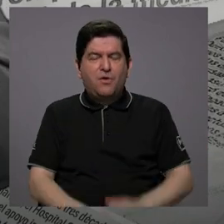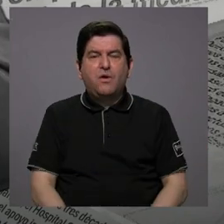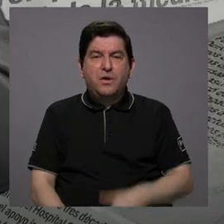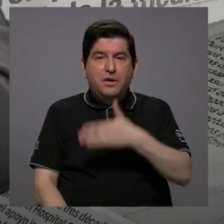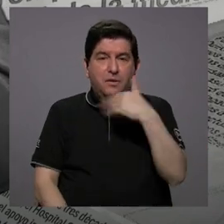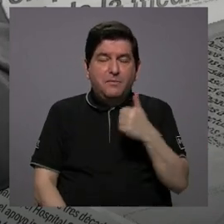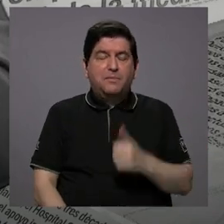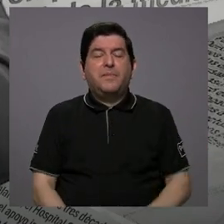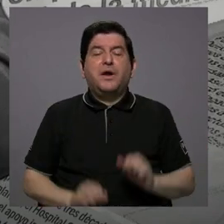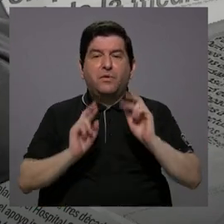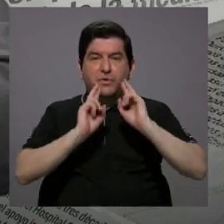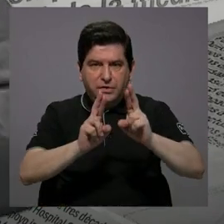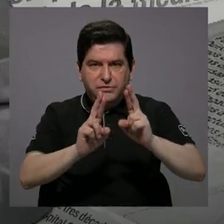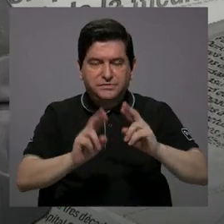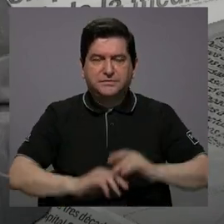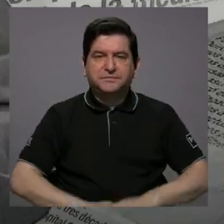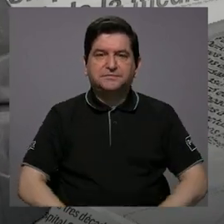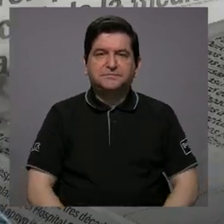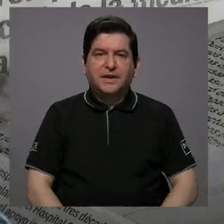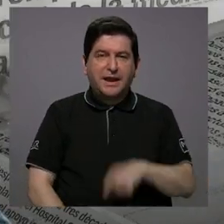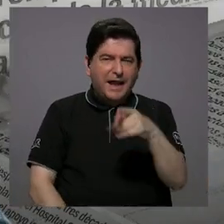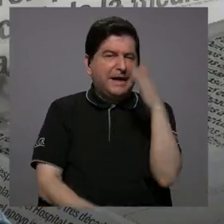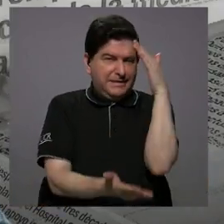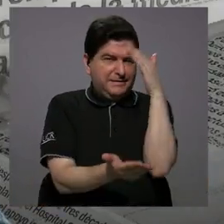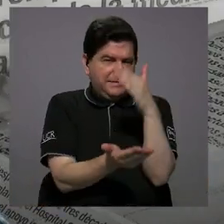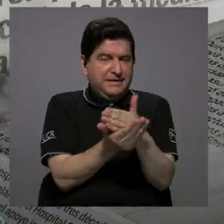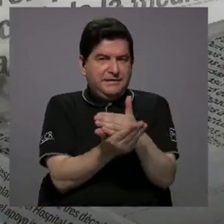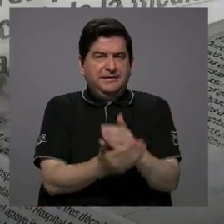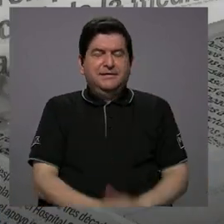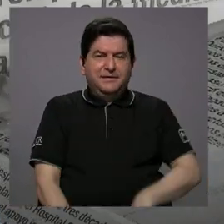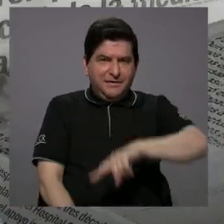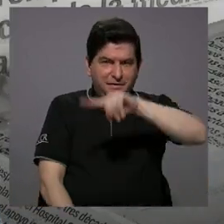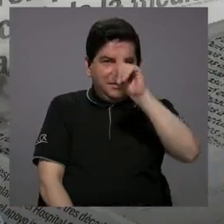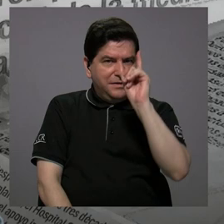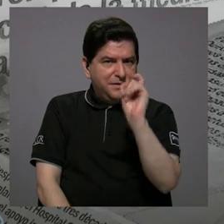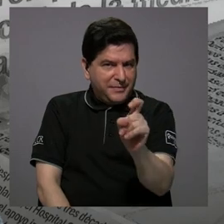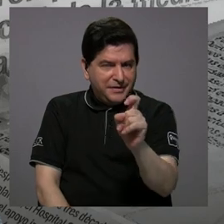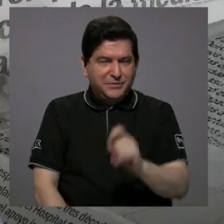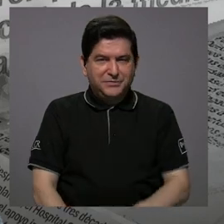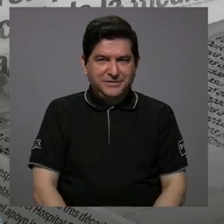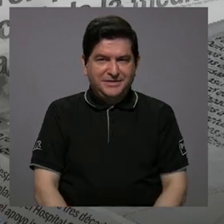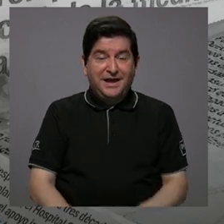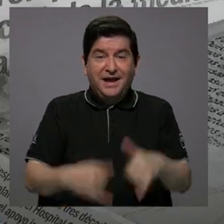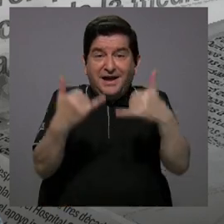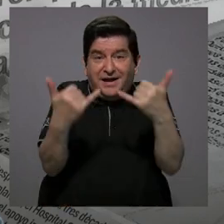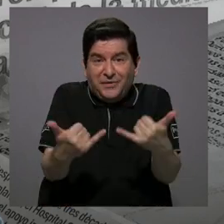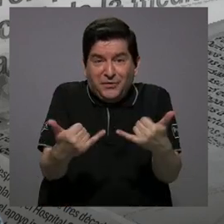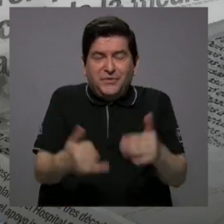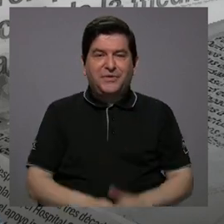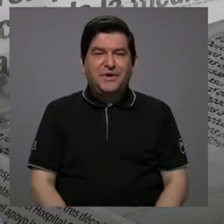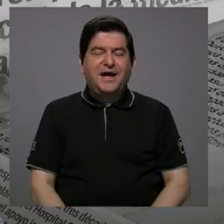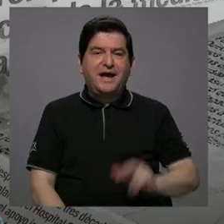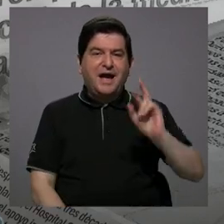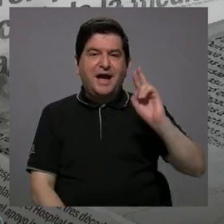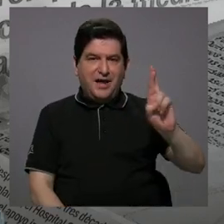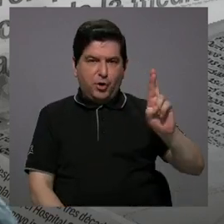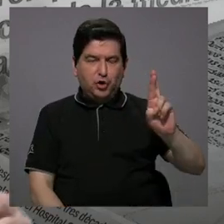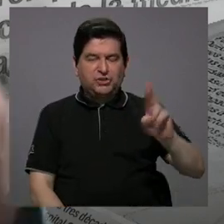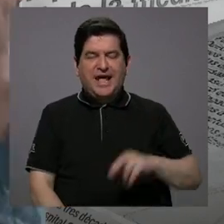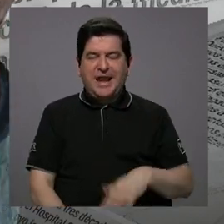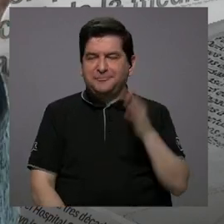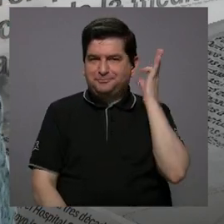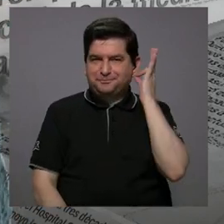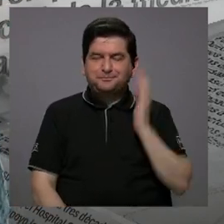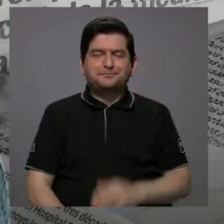mejor labor posible. Voy a parar ahí para una pregunta, pasarle la batuta a doña Roxana. Doña